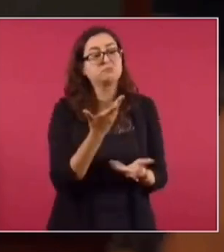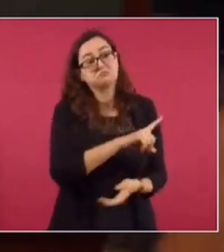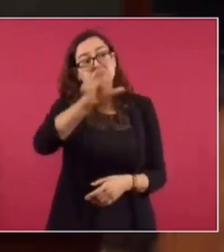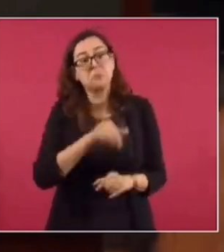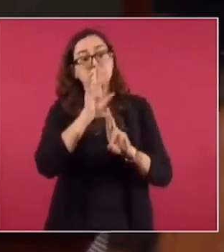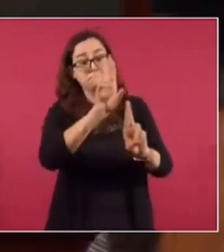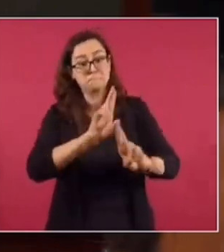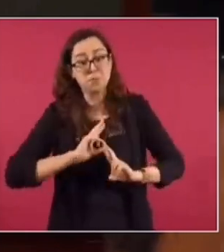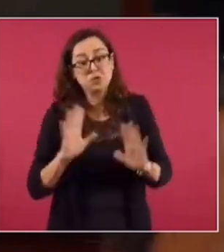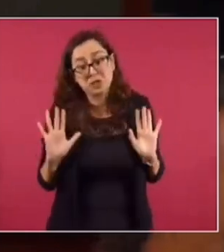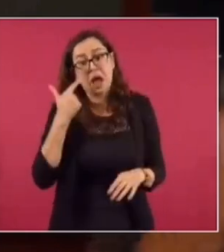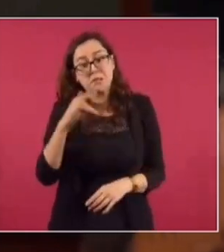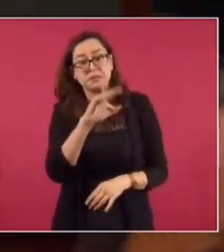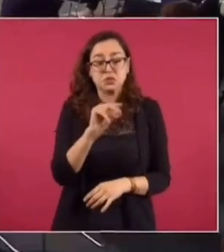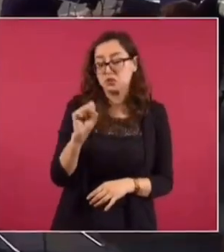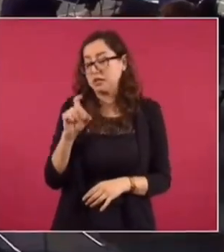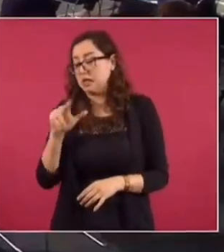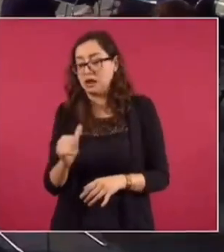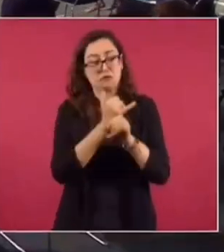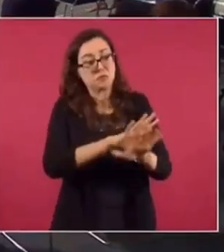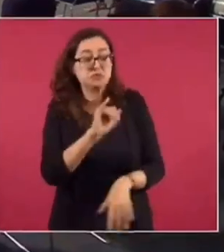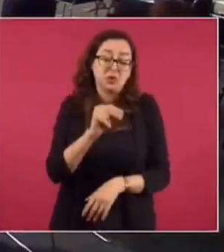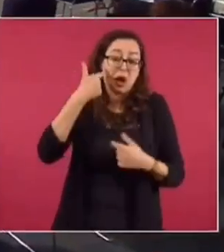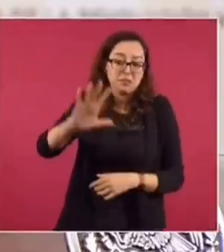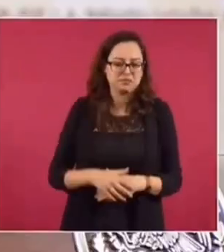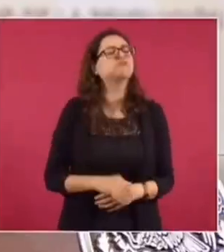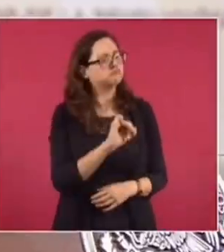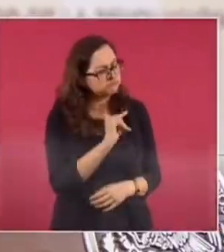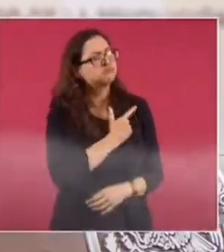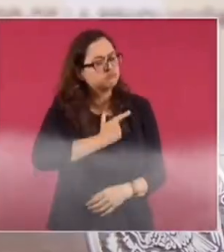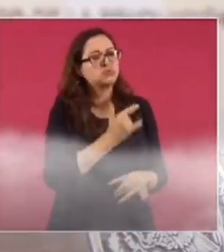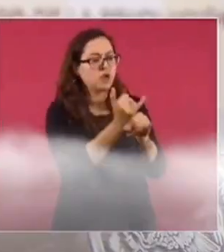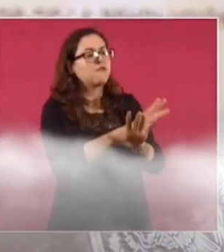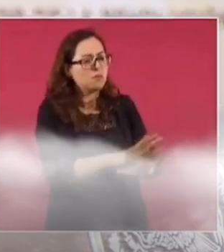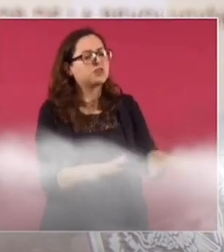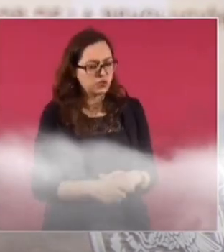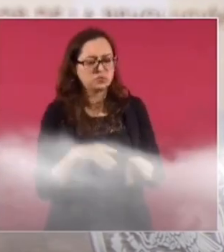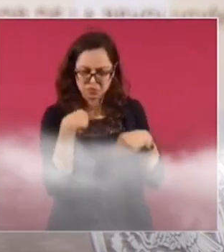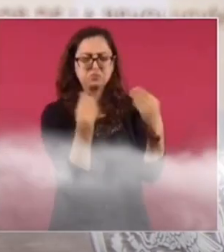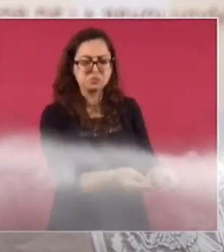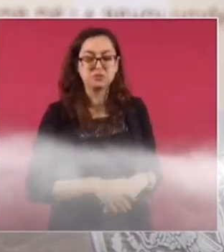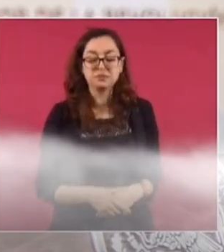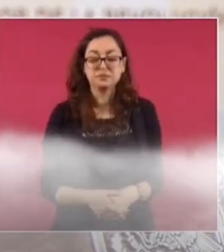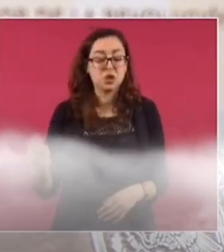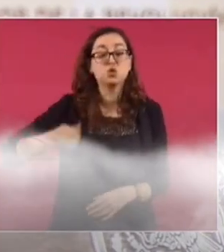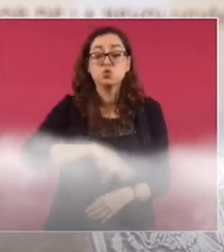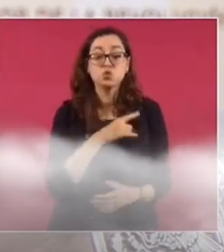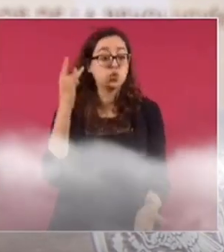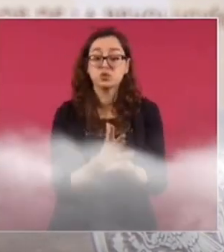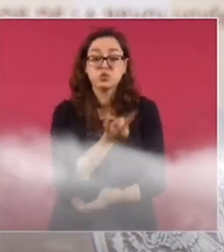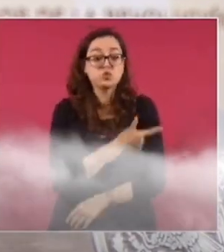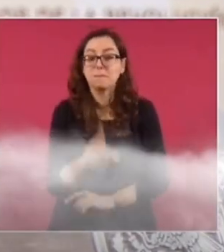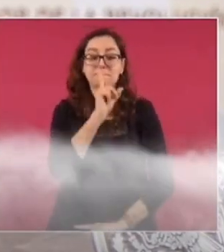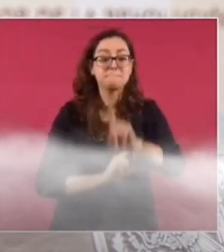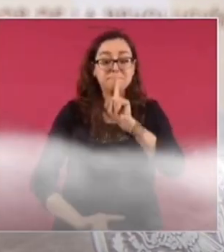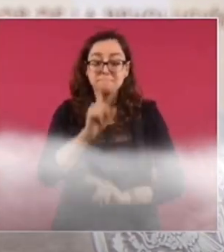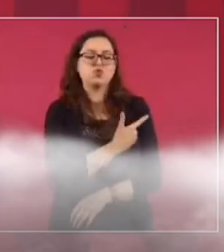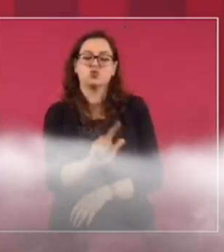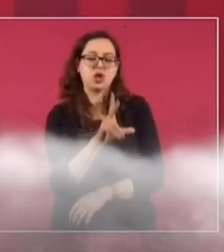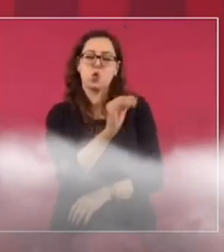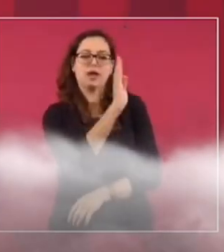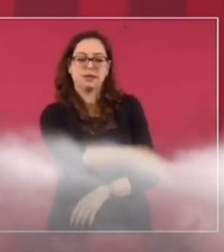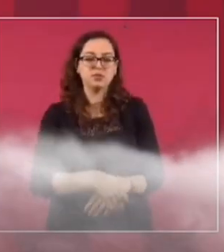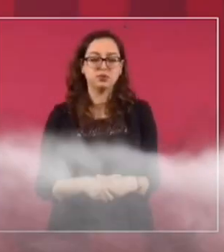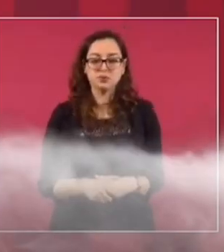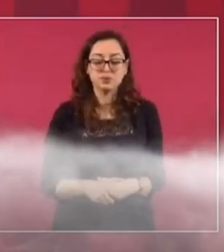estamos al pendiente de lo que ya me va a rendir cuentas de la Sedena. Sí, sí, se les va a informar y lo que no aceptamos es la práctica del AMPA, del periodismo.